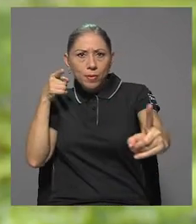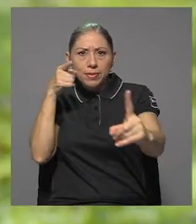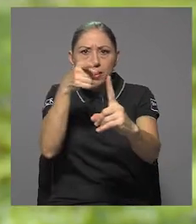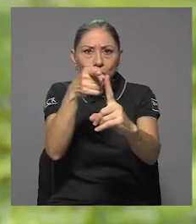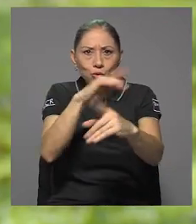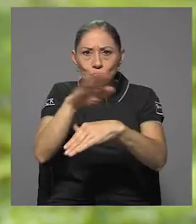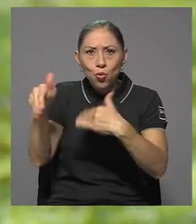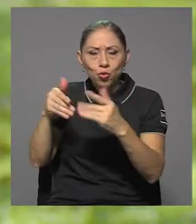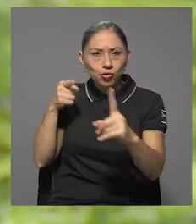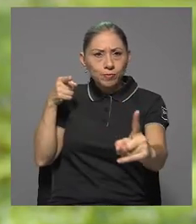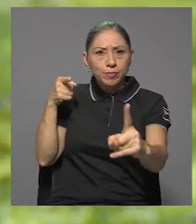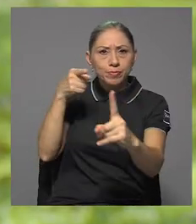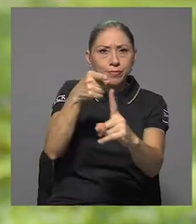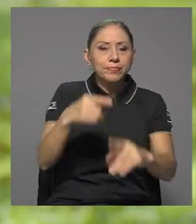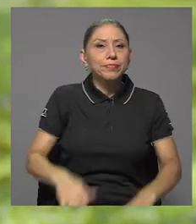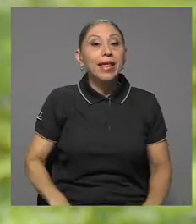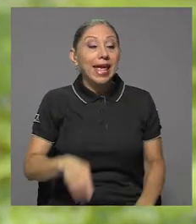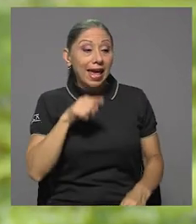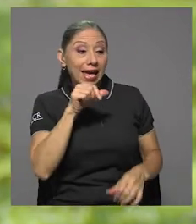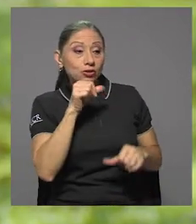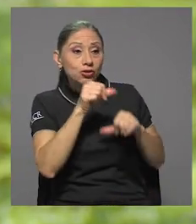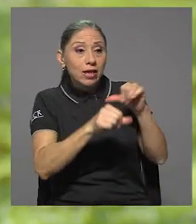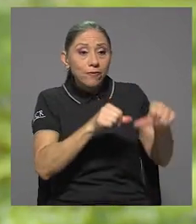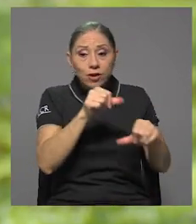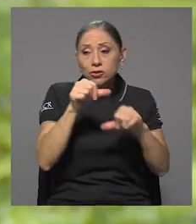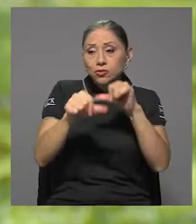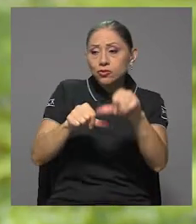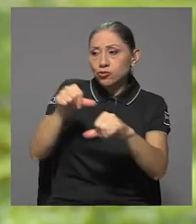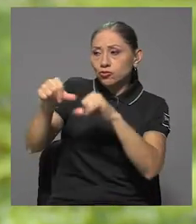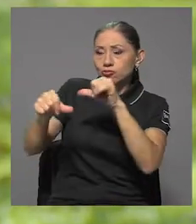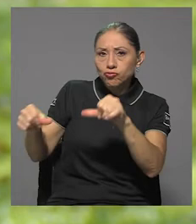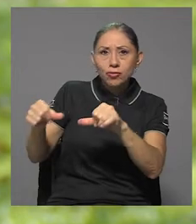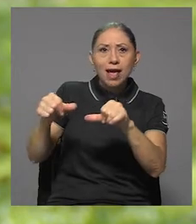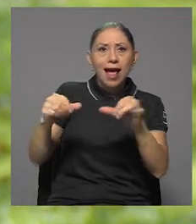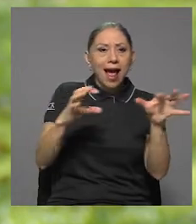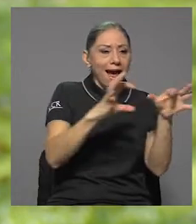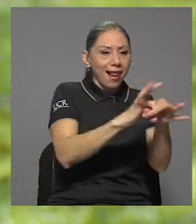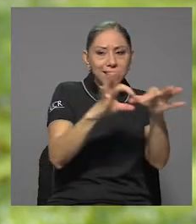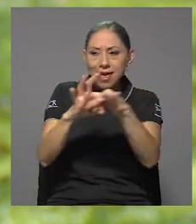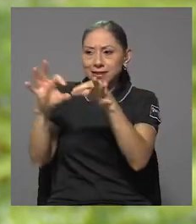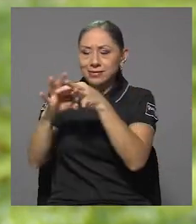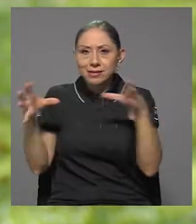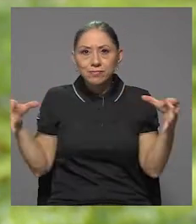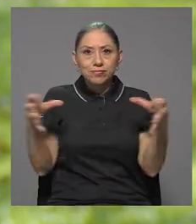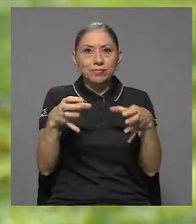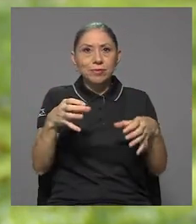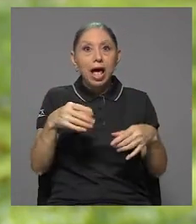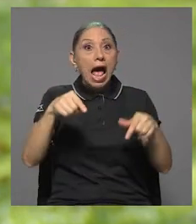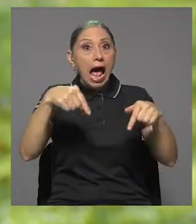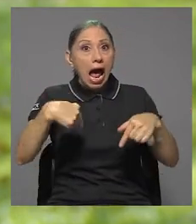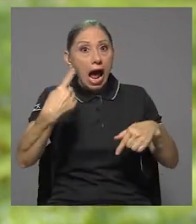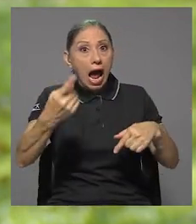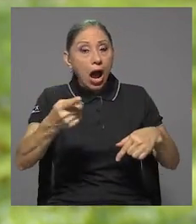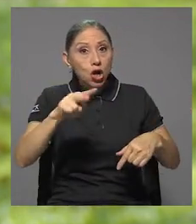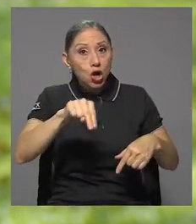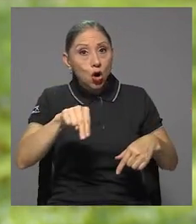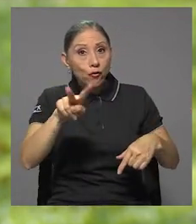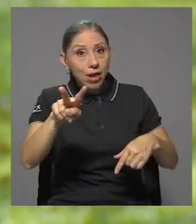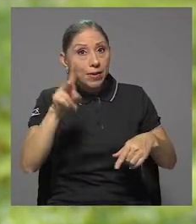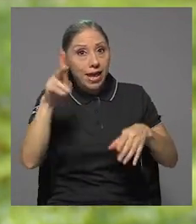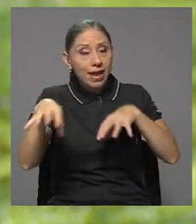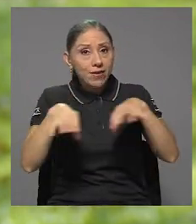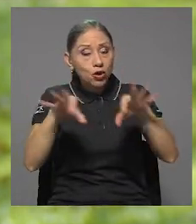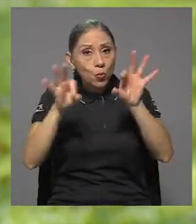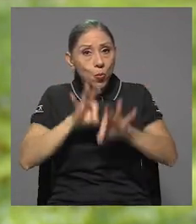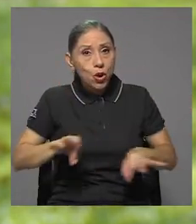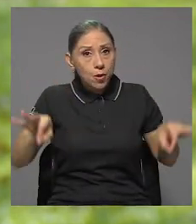bien, dentro de esta unión de esfuerzos y estas alianzas estratégicas, ustedes ahora en noviembre tienen un evento muy, muy importante que